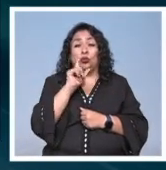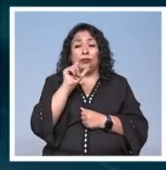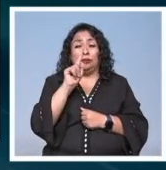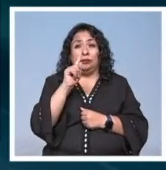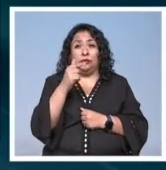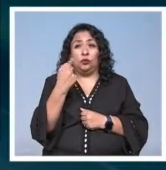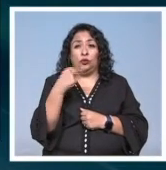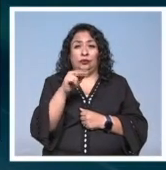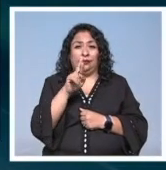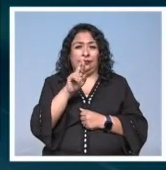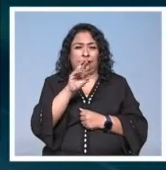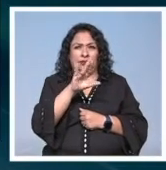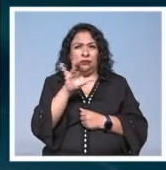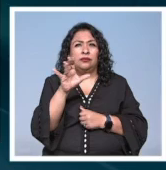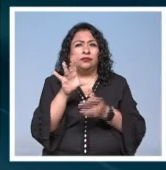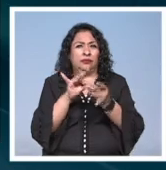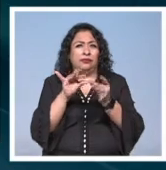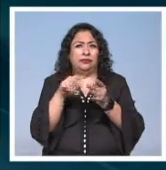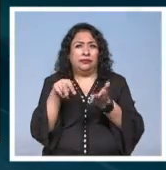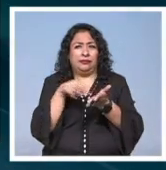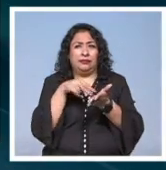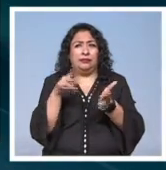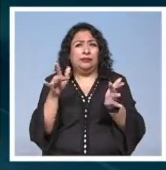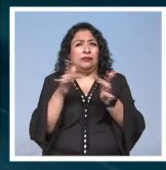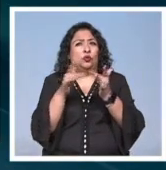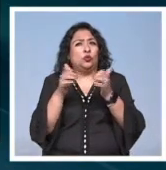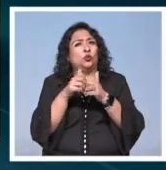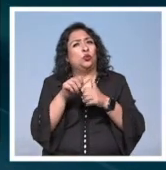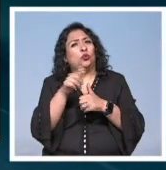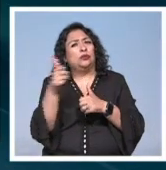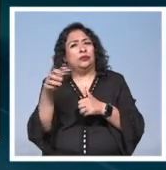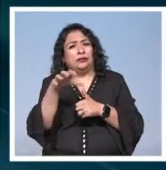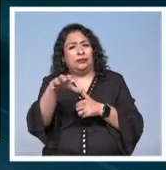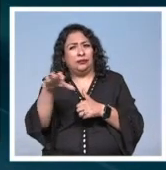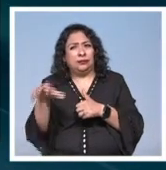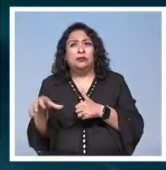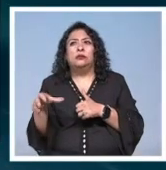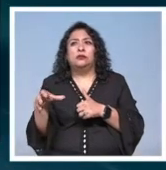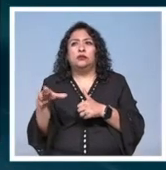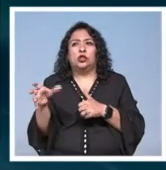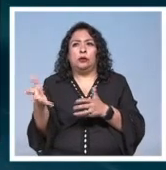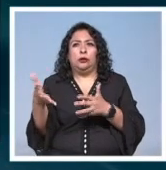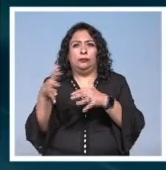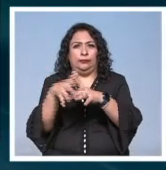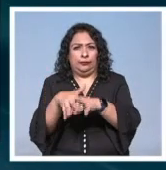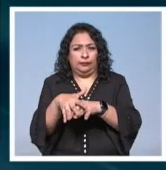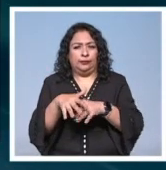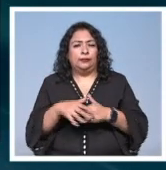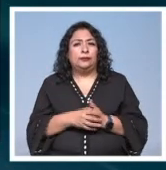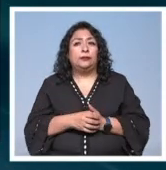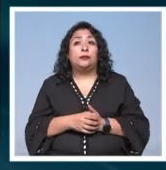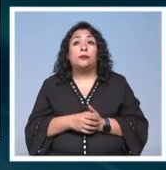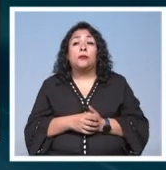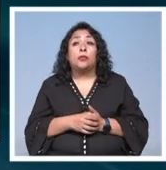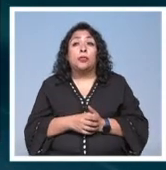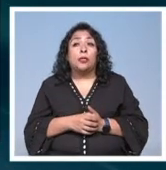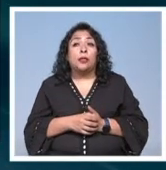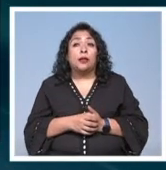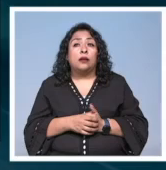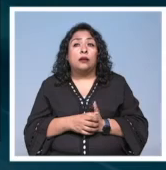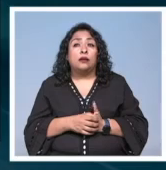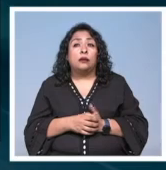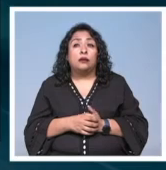Rocío Hidalgo recalcó que la danza tiene conexión con otras áreas en forma interdisciplinaria Nuestra revista